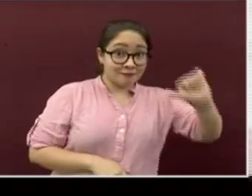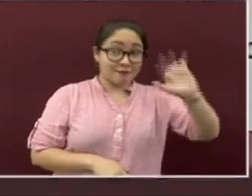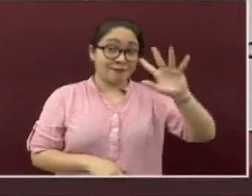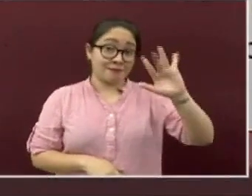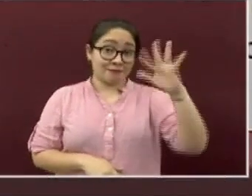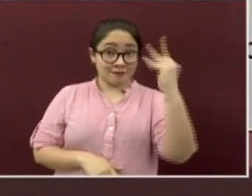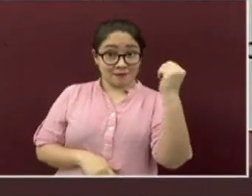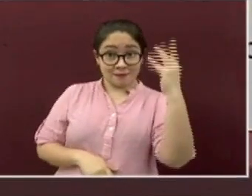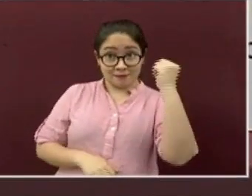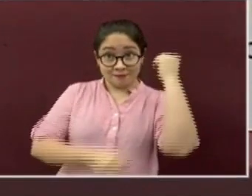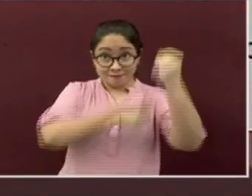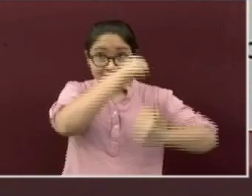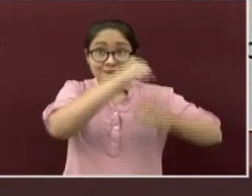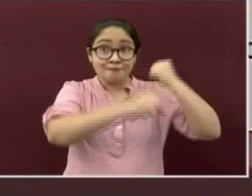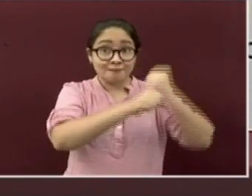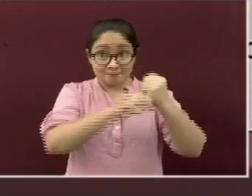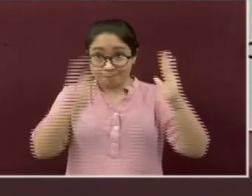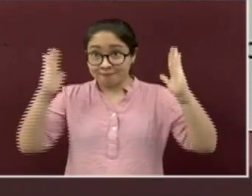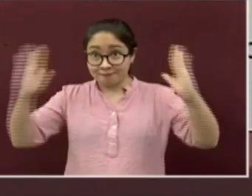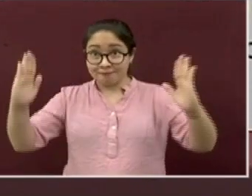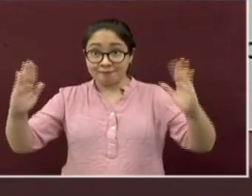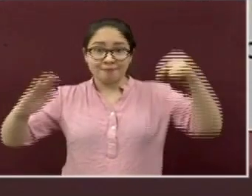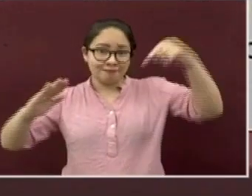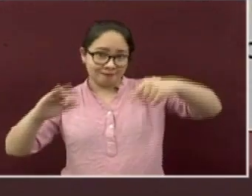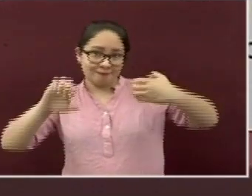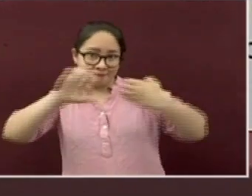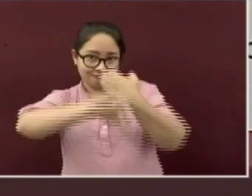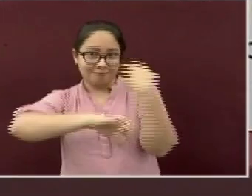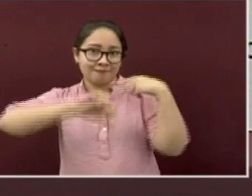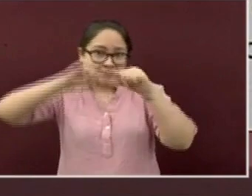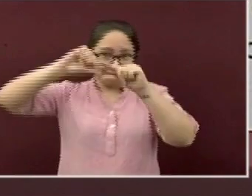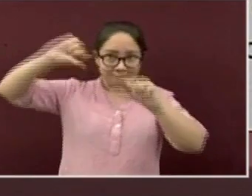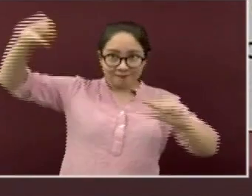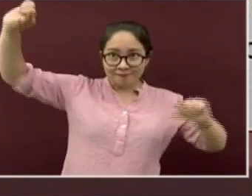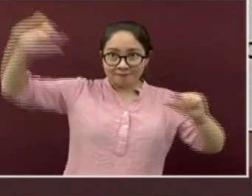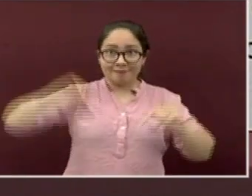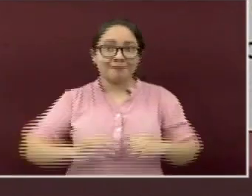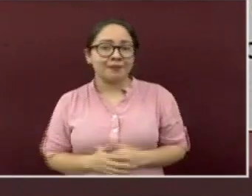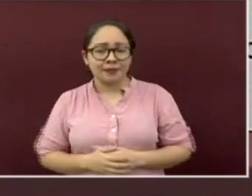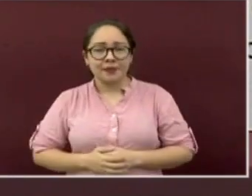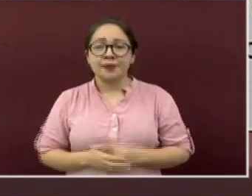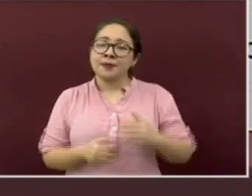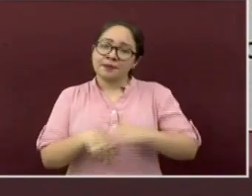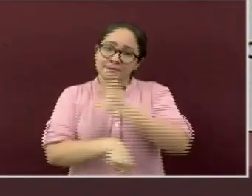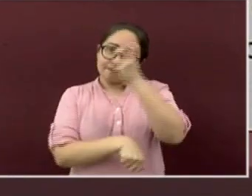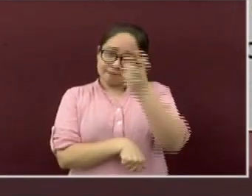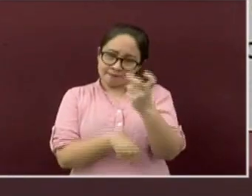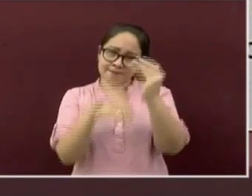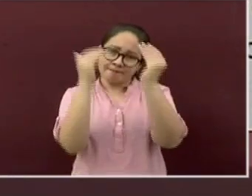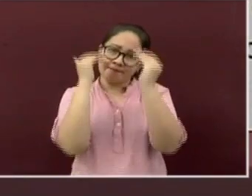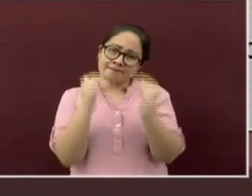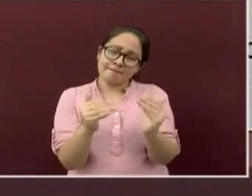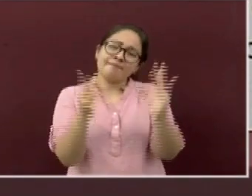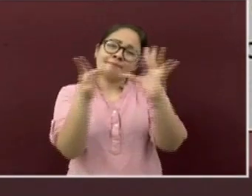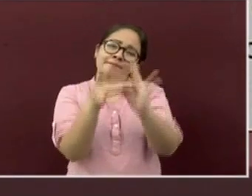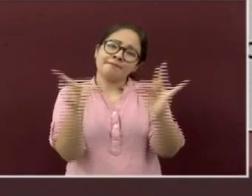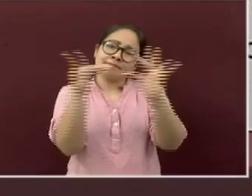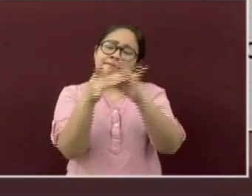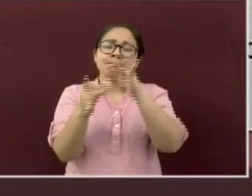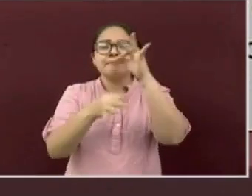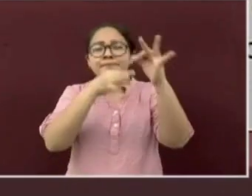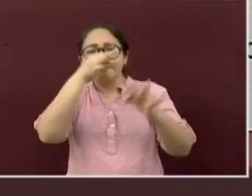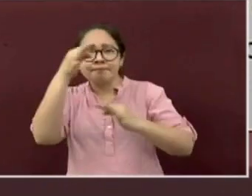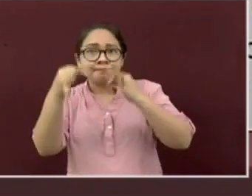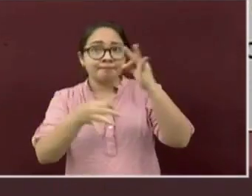en el territorio veracruzano. Por tal razón, a continuación, les voy a informar